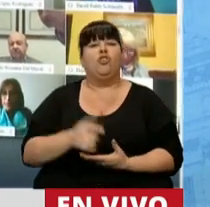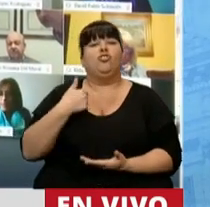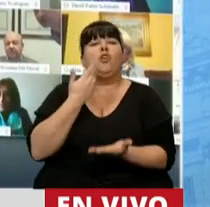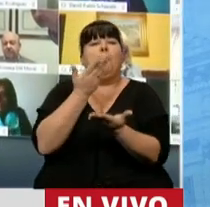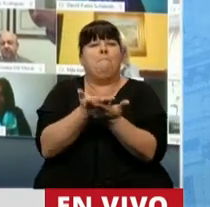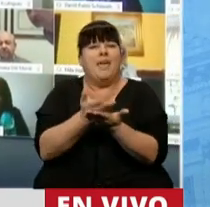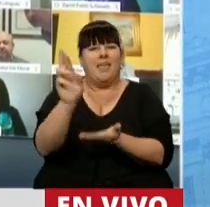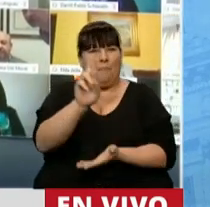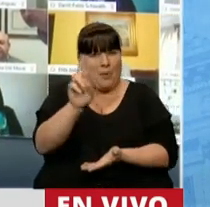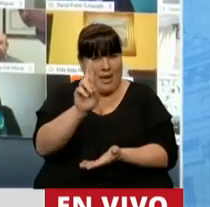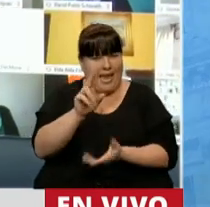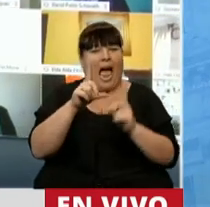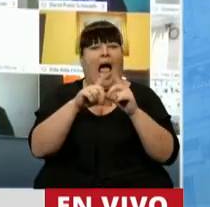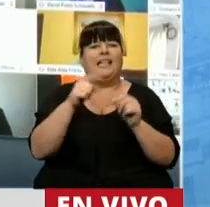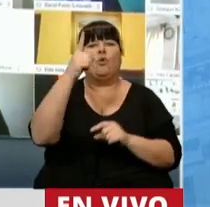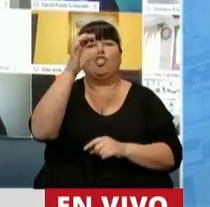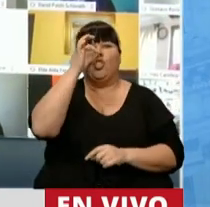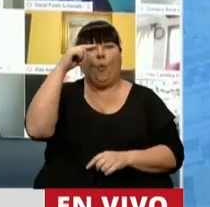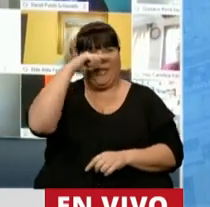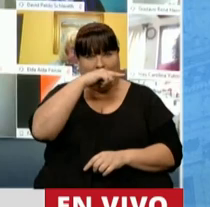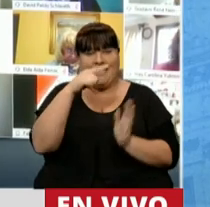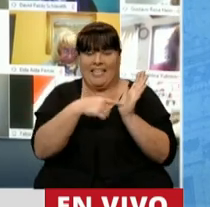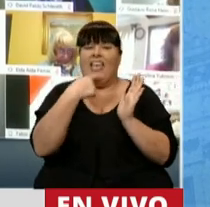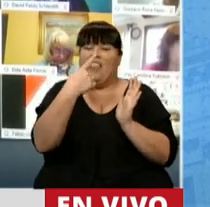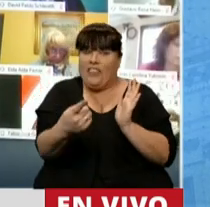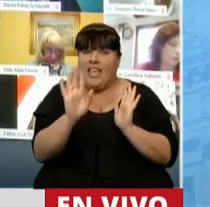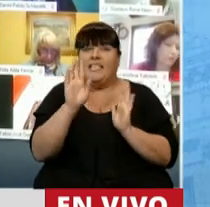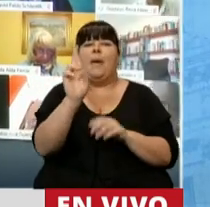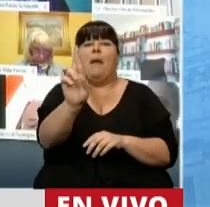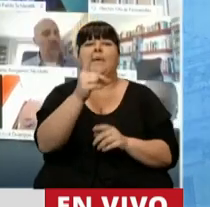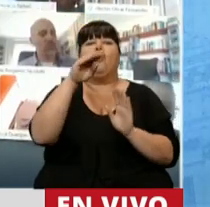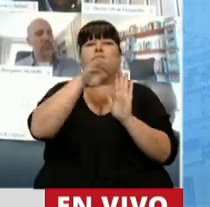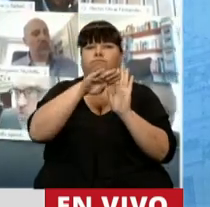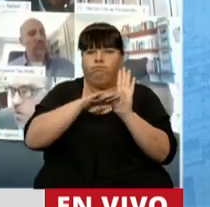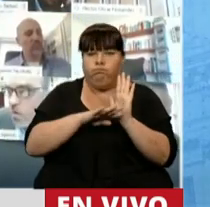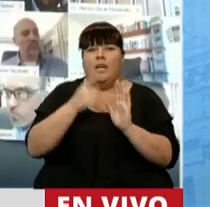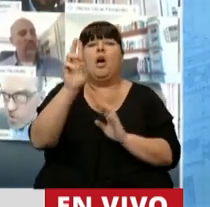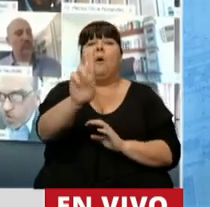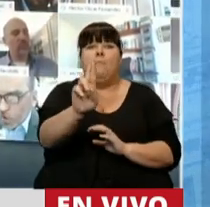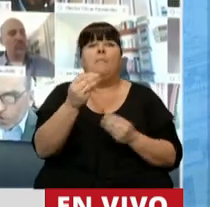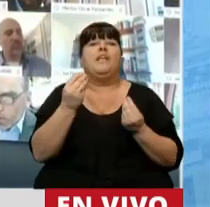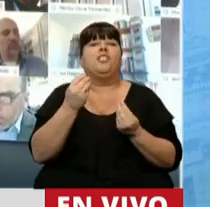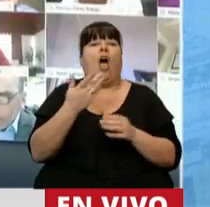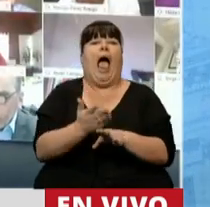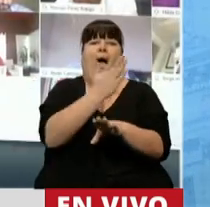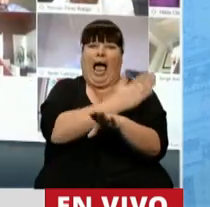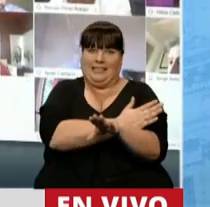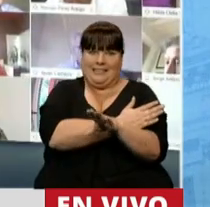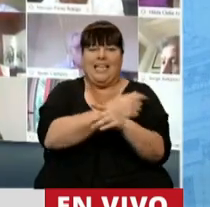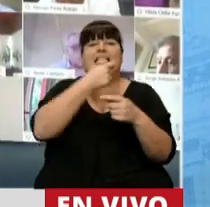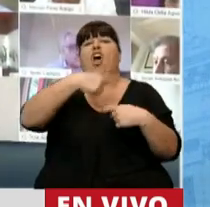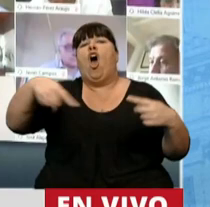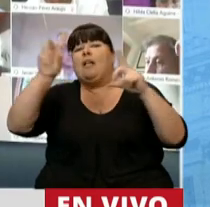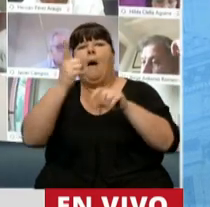Yo había pedido una cuestión de privilegio, el artículo 127 dice que son mociones de orden y que las mociones de orden serán previas a